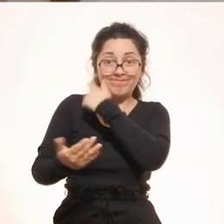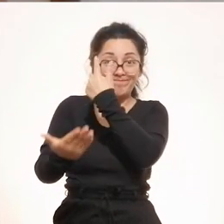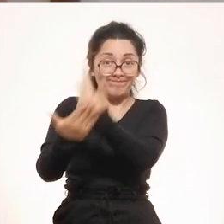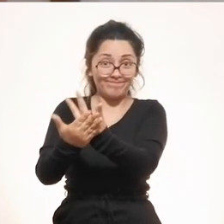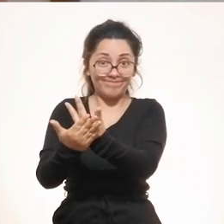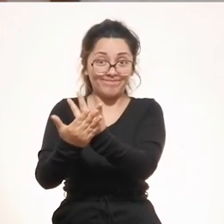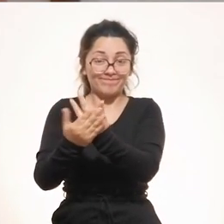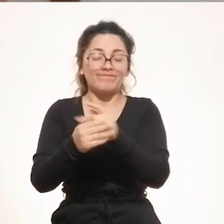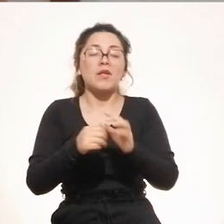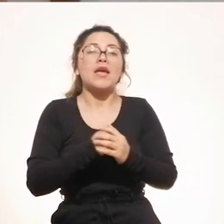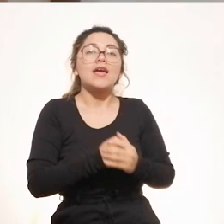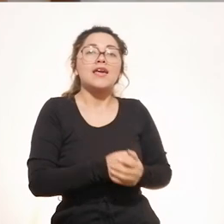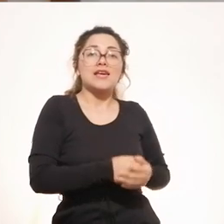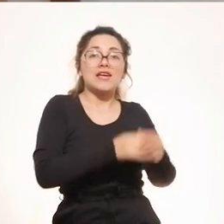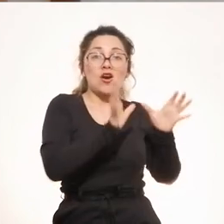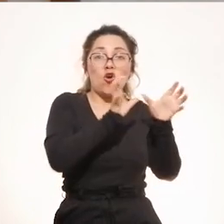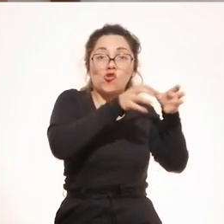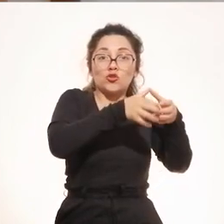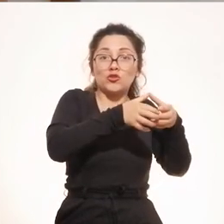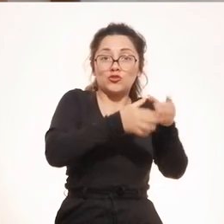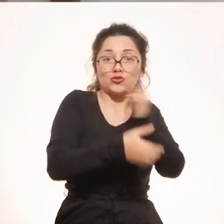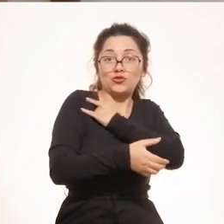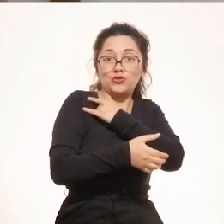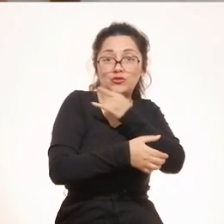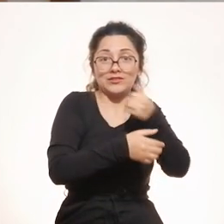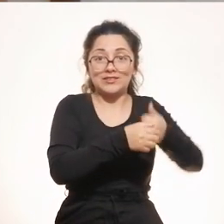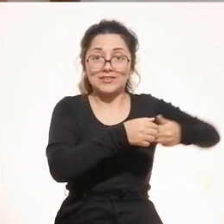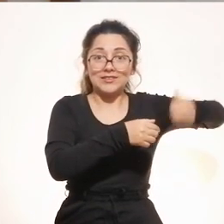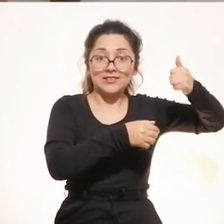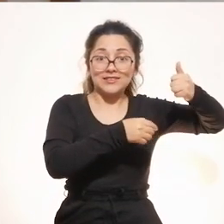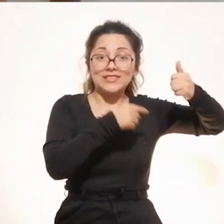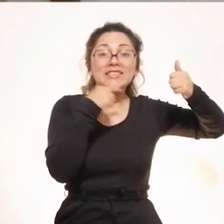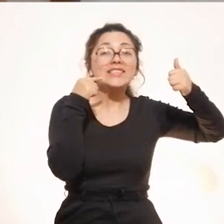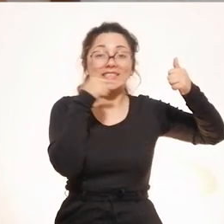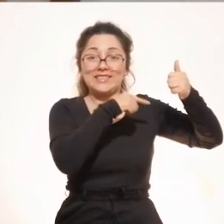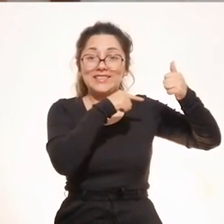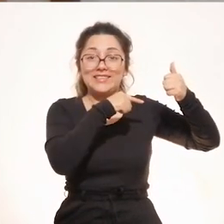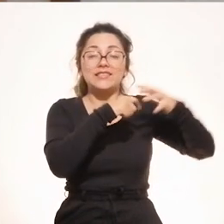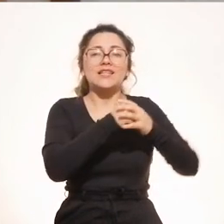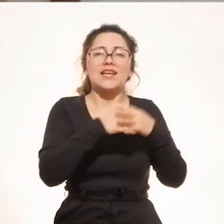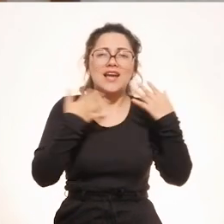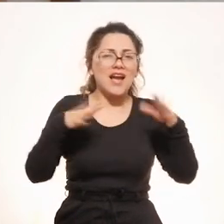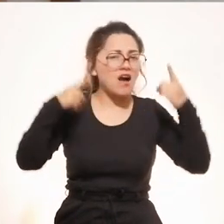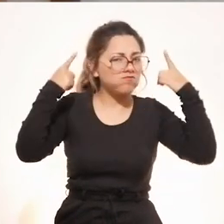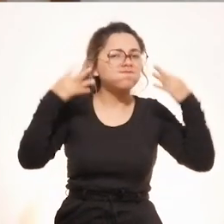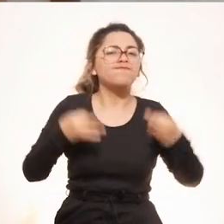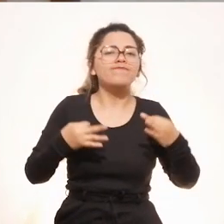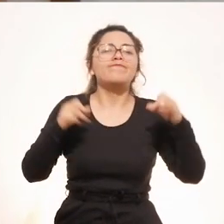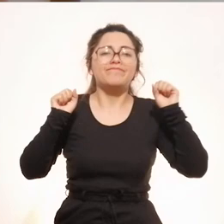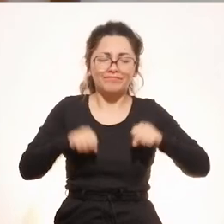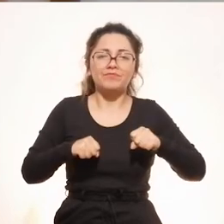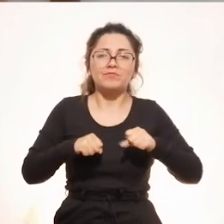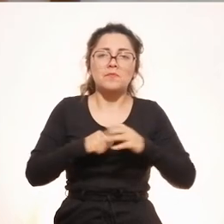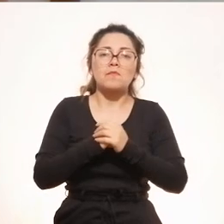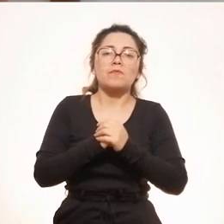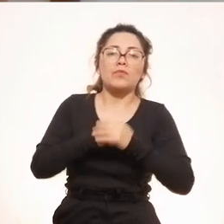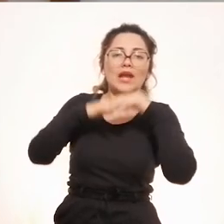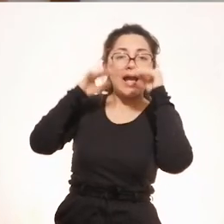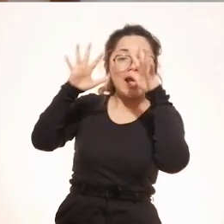Agustín, a través de sus autoridades, en este caso el Consejo Universitario, ha visto pertinente